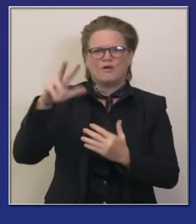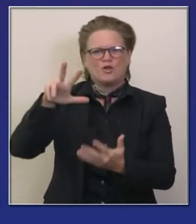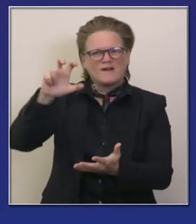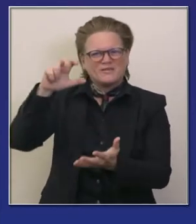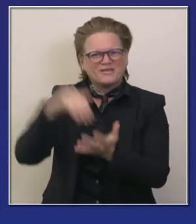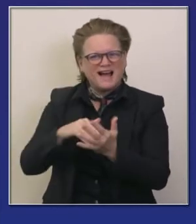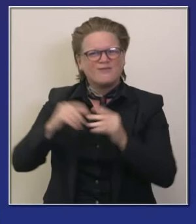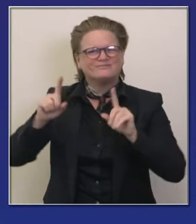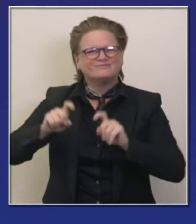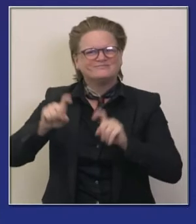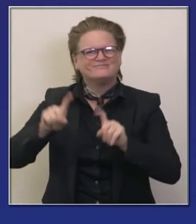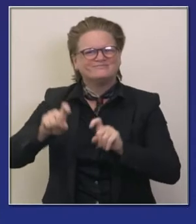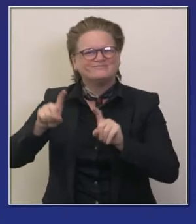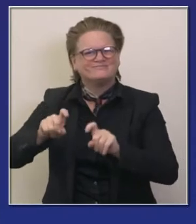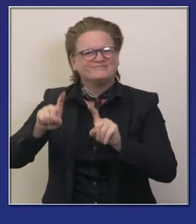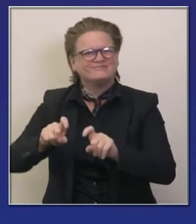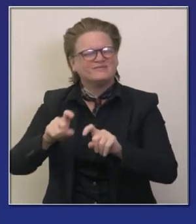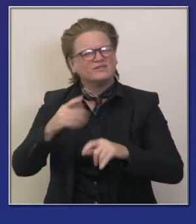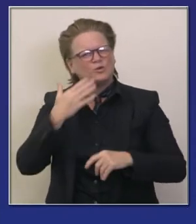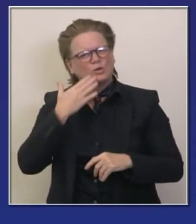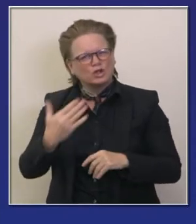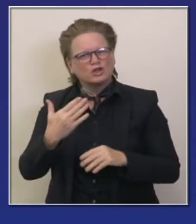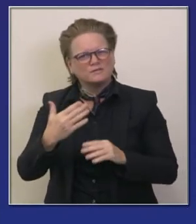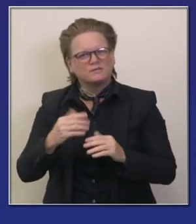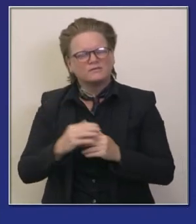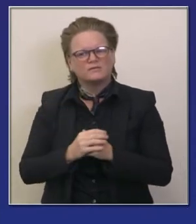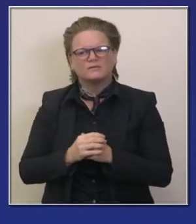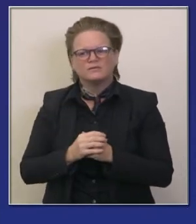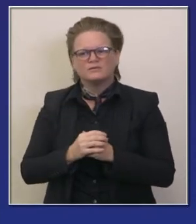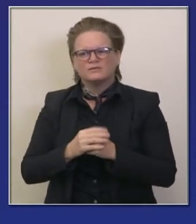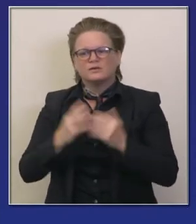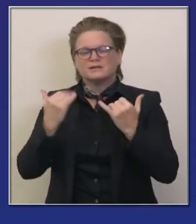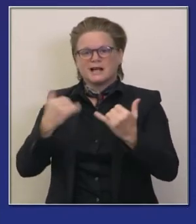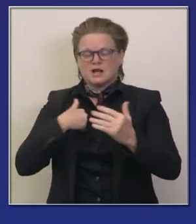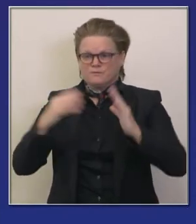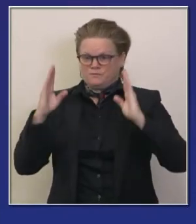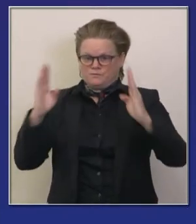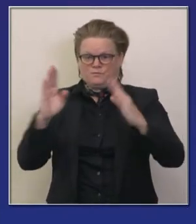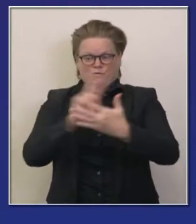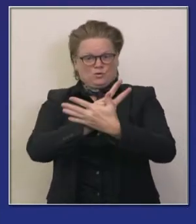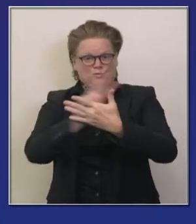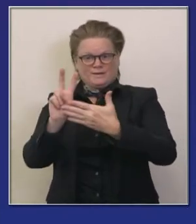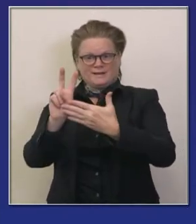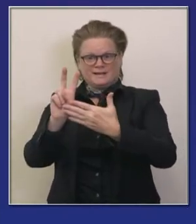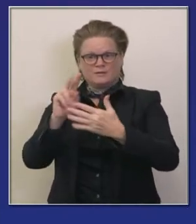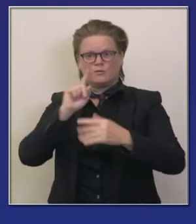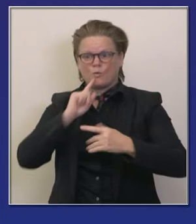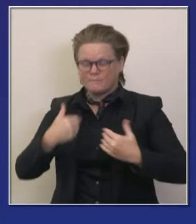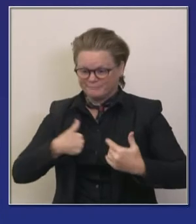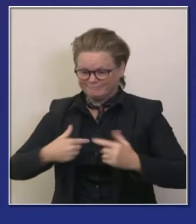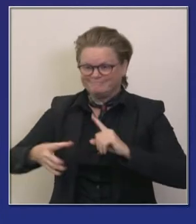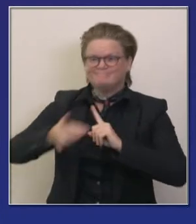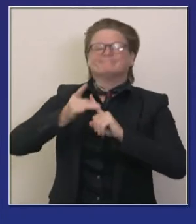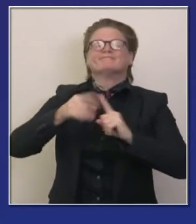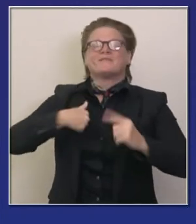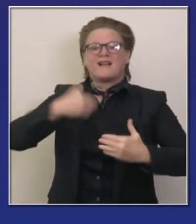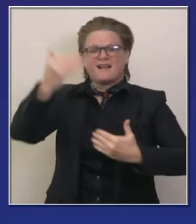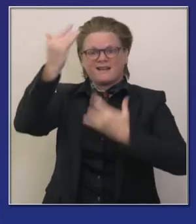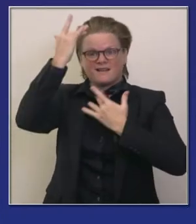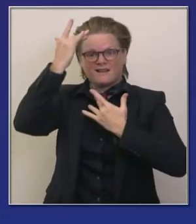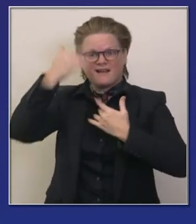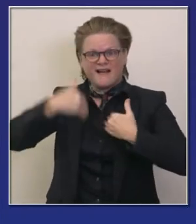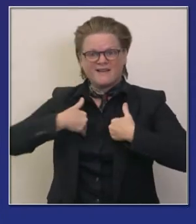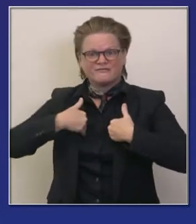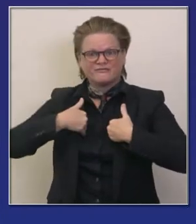índice de positividad en los últimos 14 días estamos ahora a 8.4 por ciento hace apenas dos semanas estamos a 5